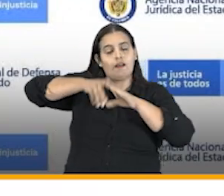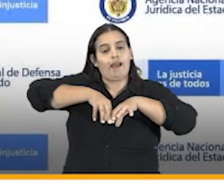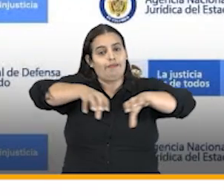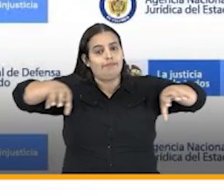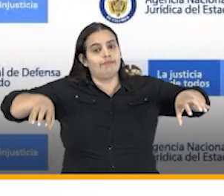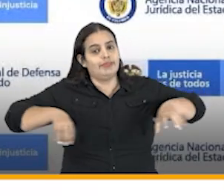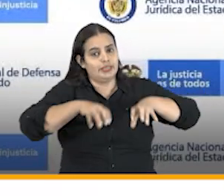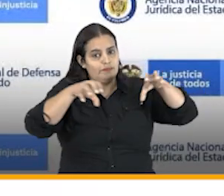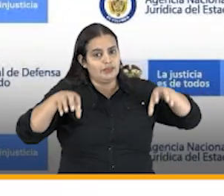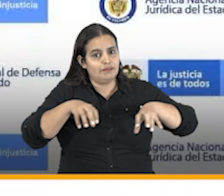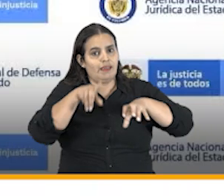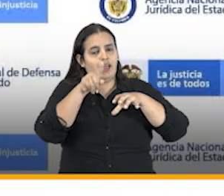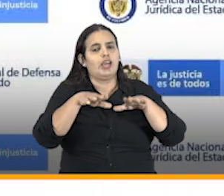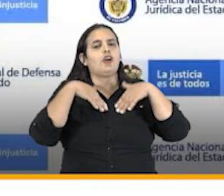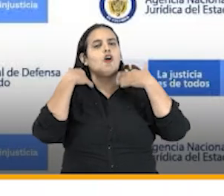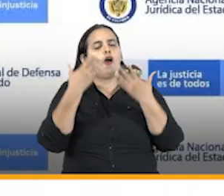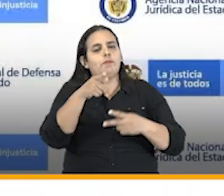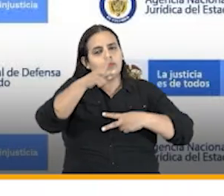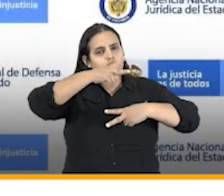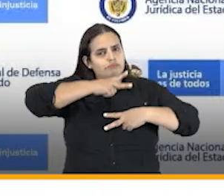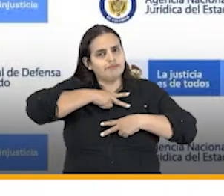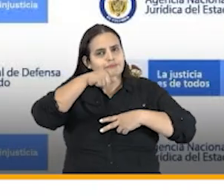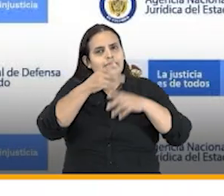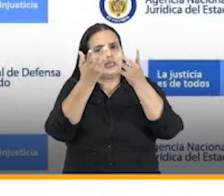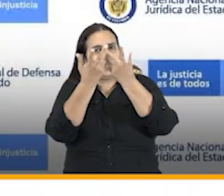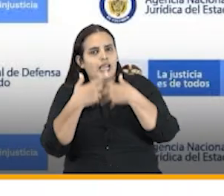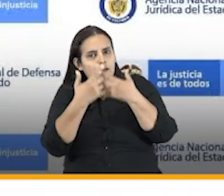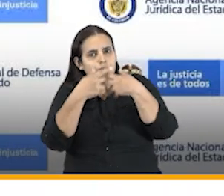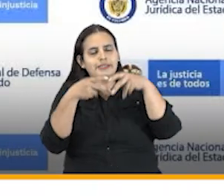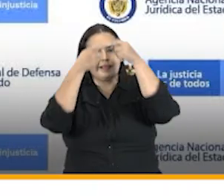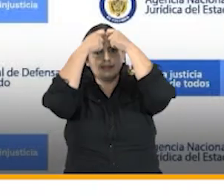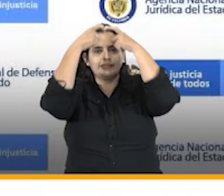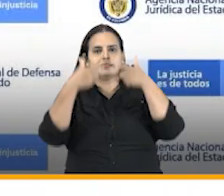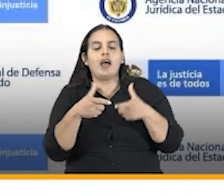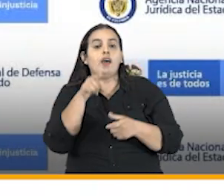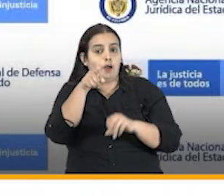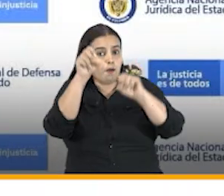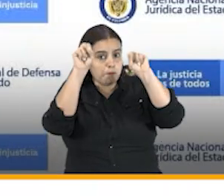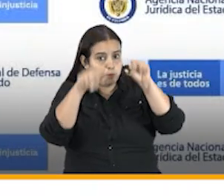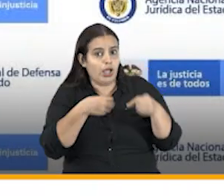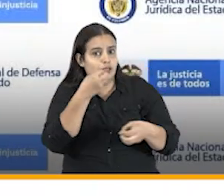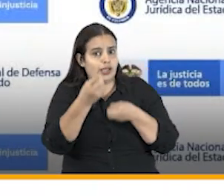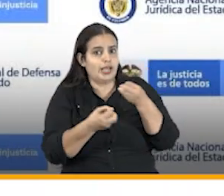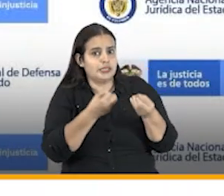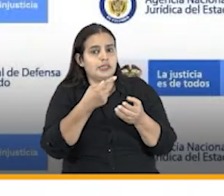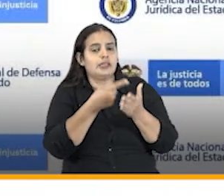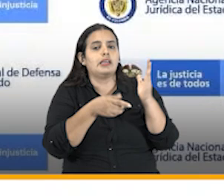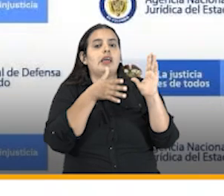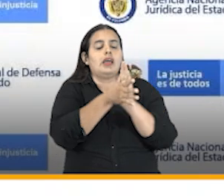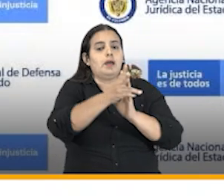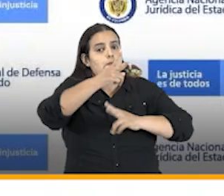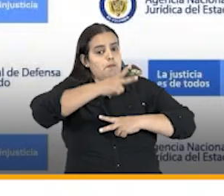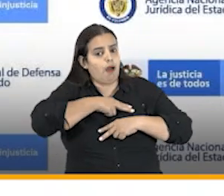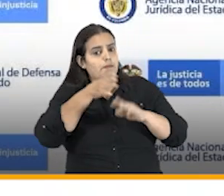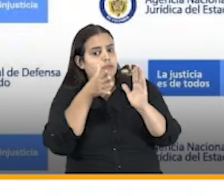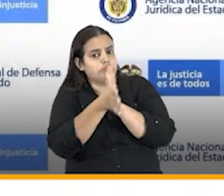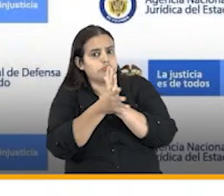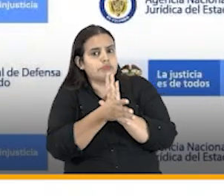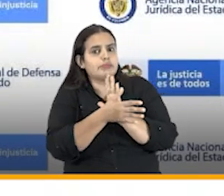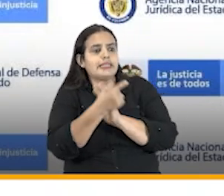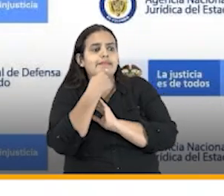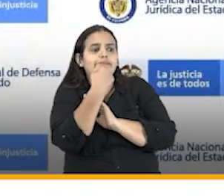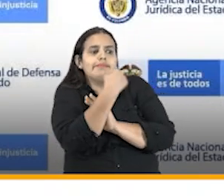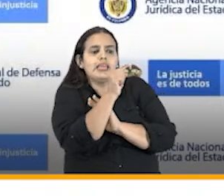actividad litigiosa como apoderados de las entidades del estado es viable que a moto propio se soliciten